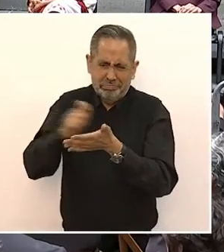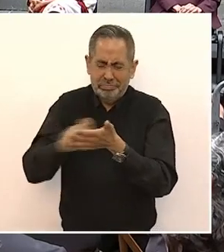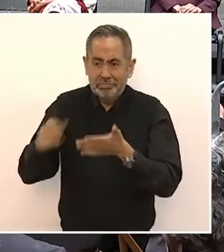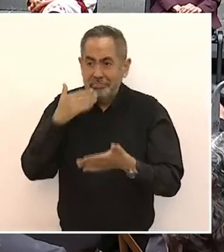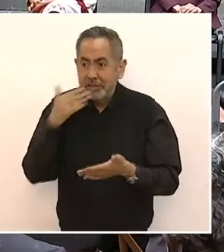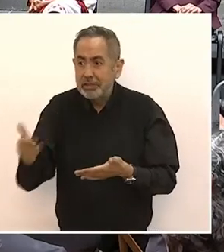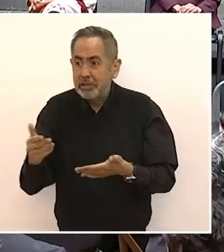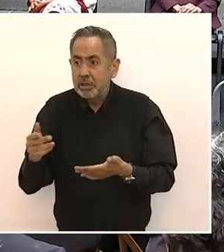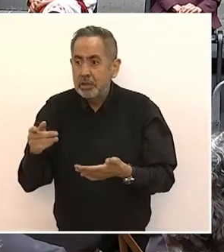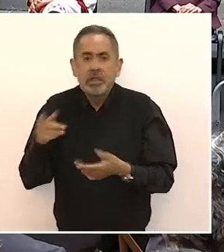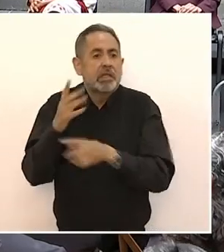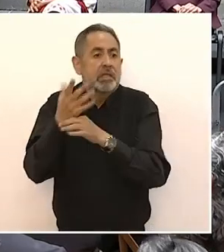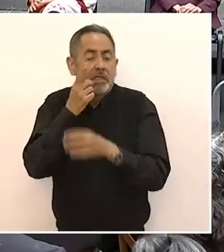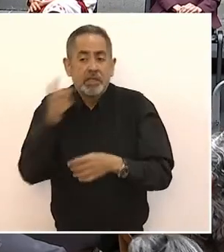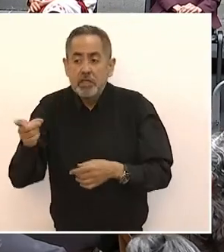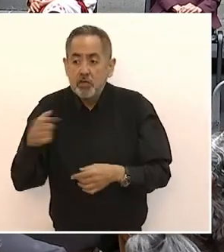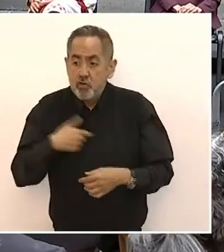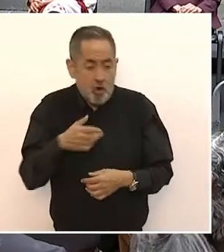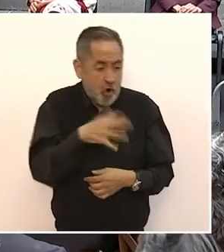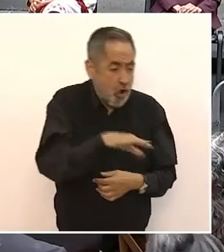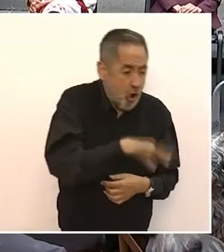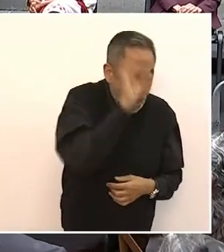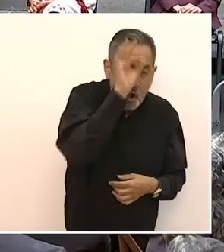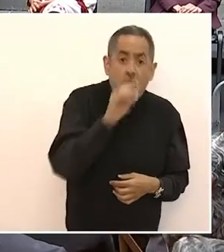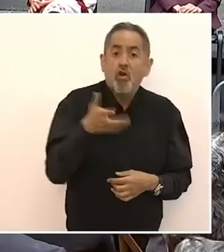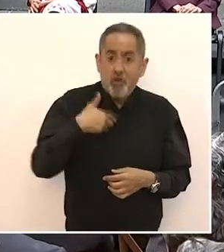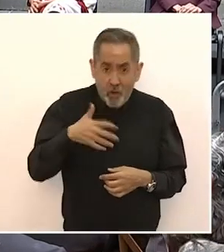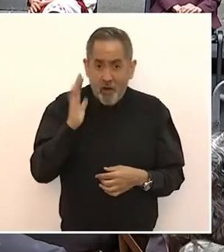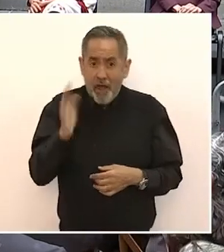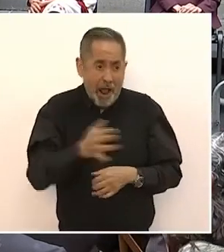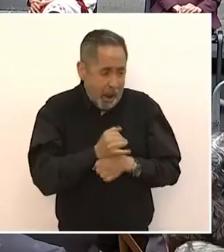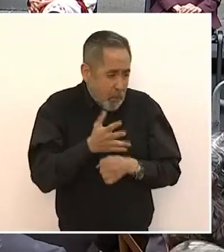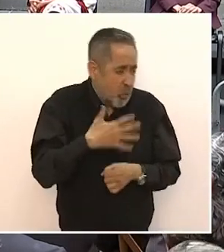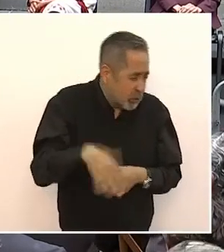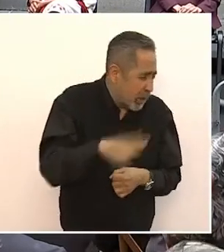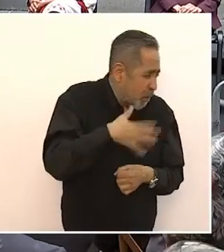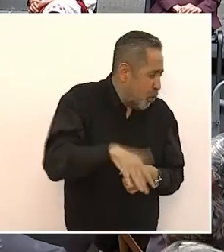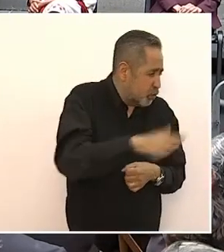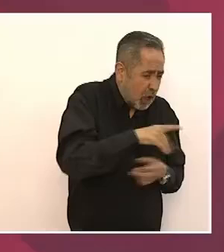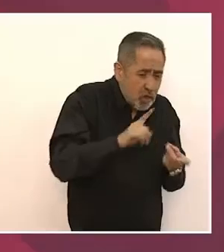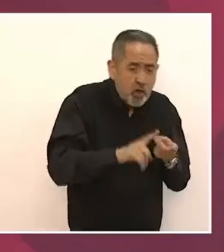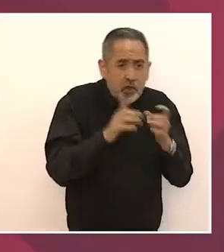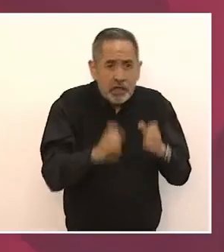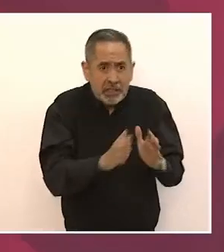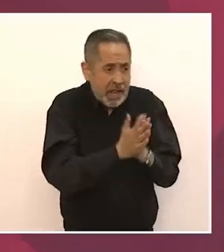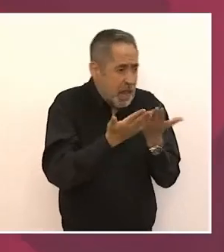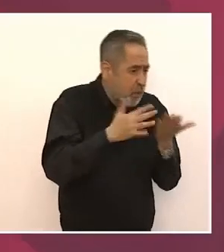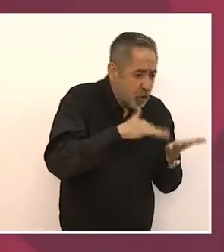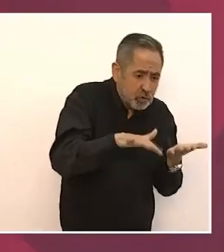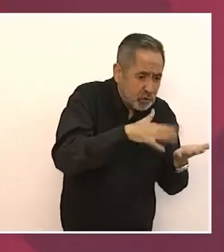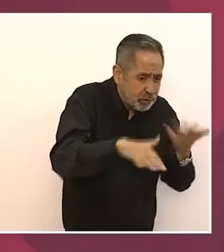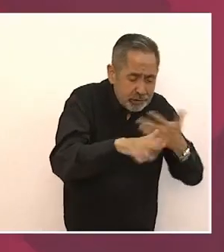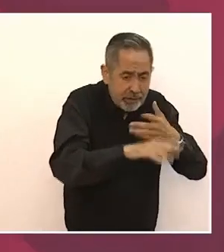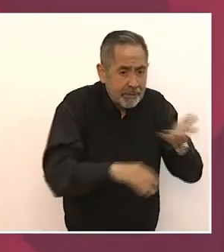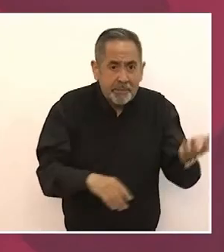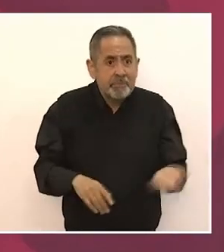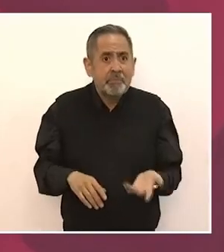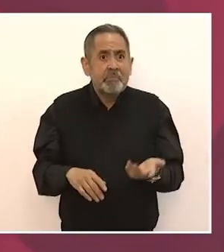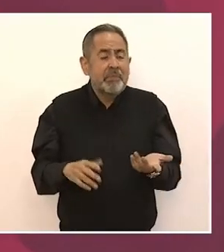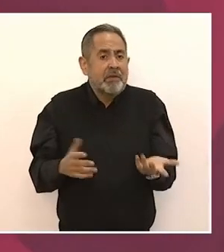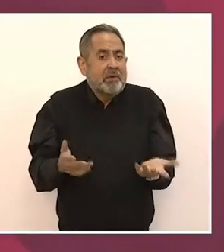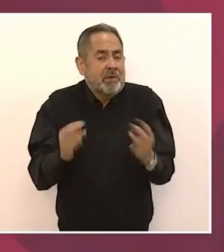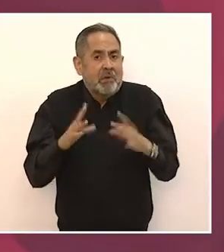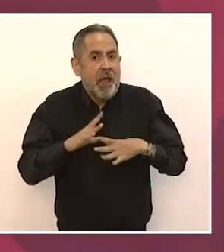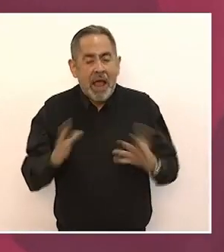encontrado en los textos ni en Regeneración